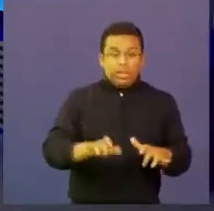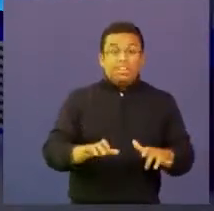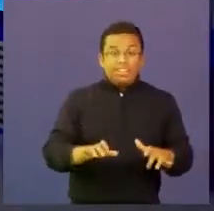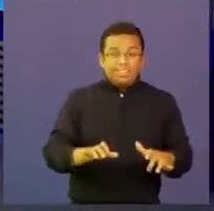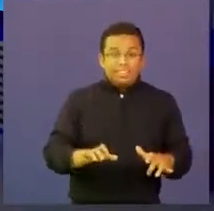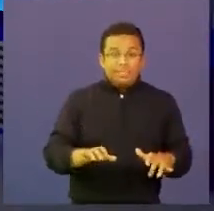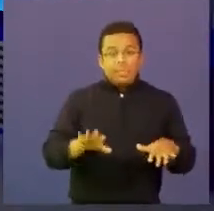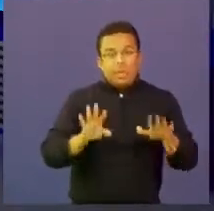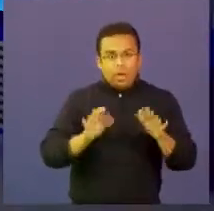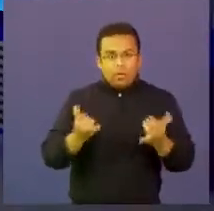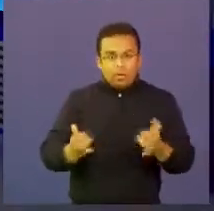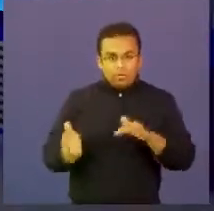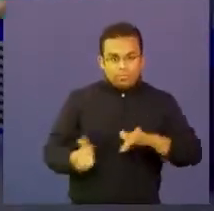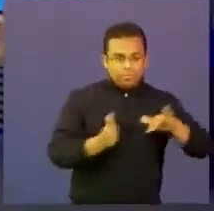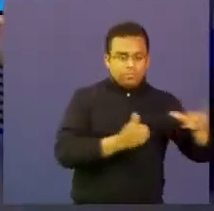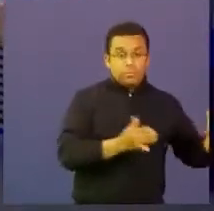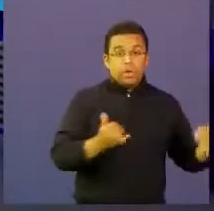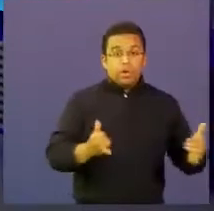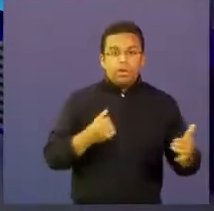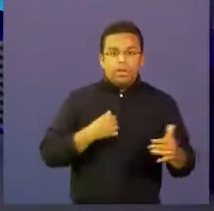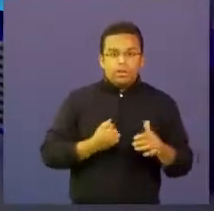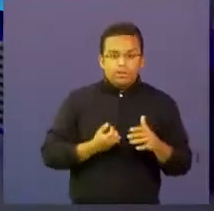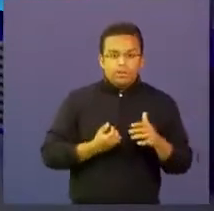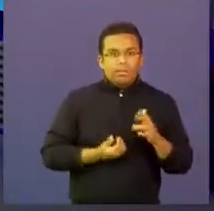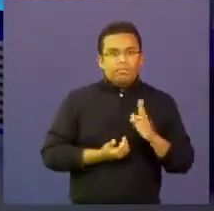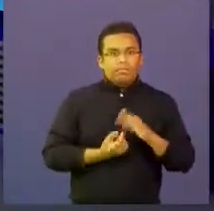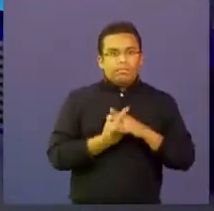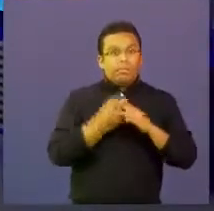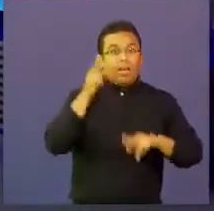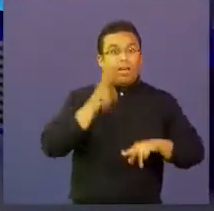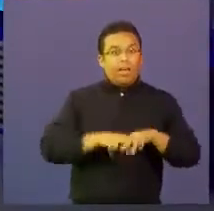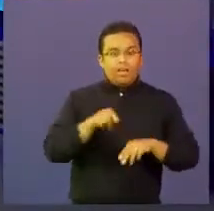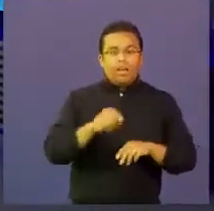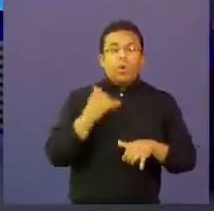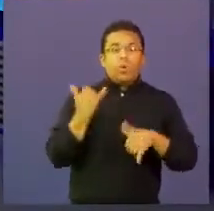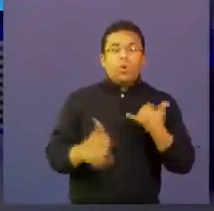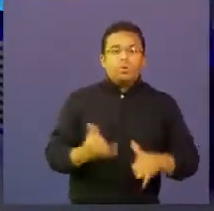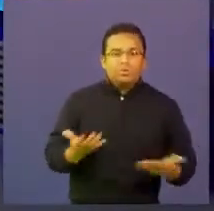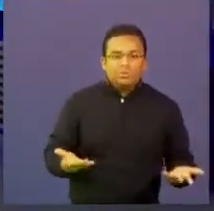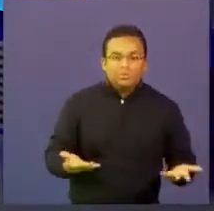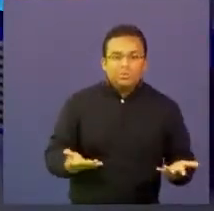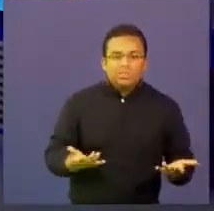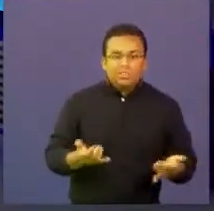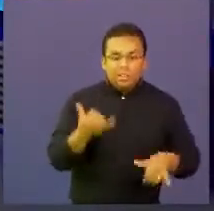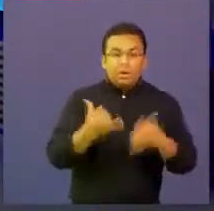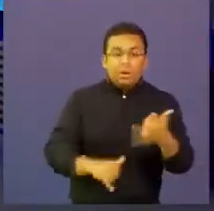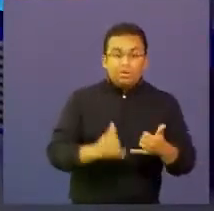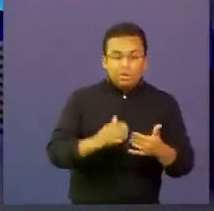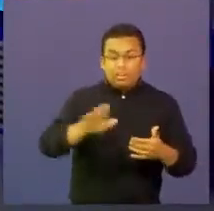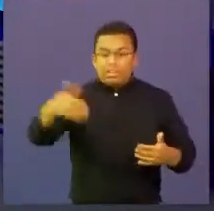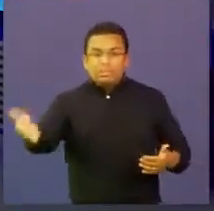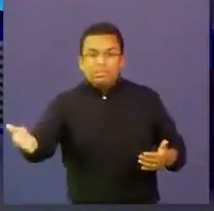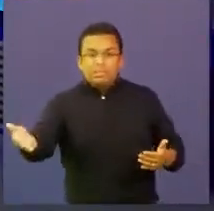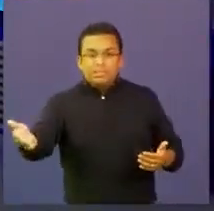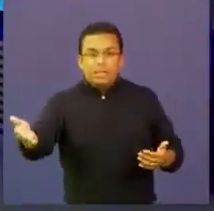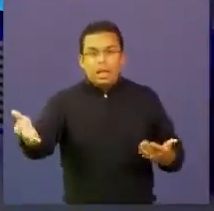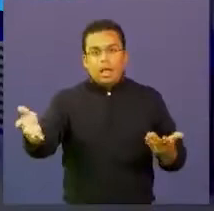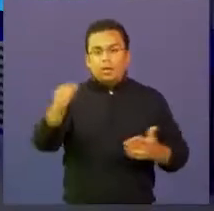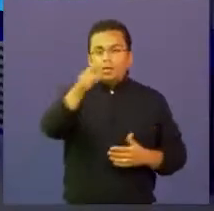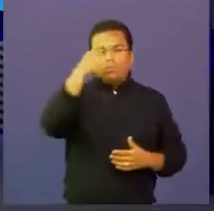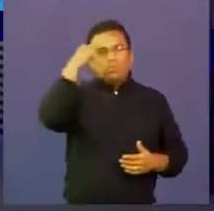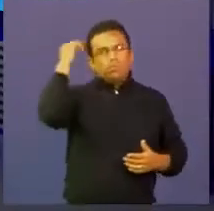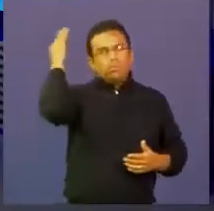una fórmula nueva nos inventamos los juegos ¿qué viene después de esto? ¿cómo ustedes se creen o se